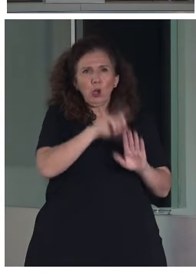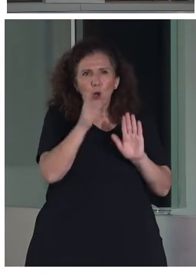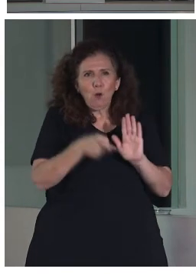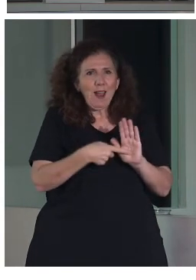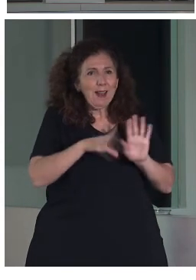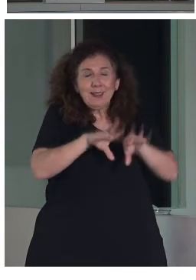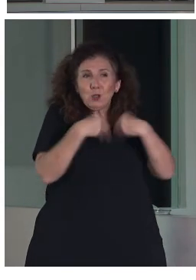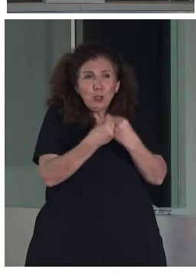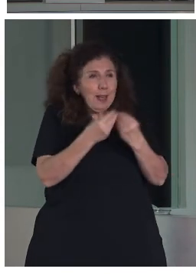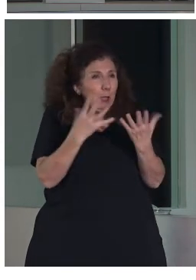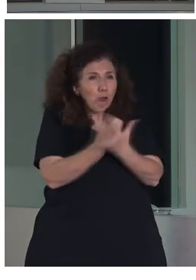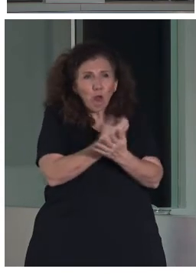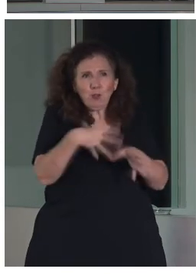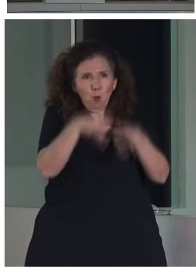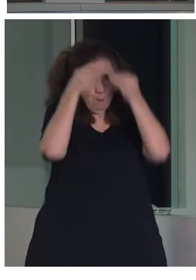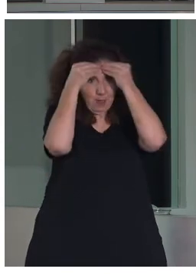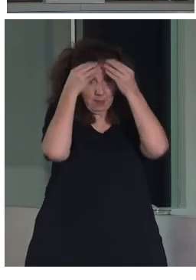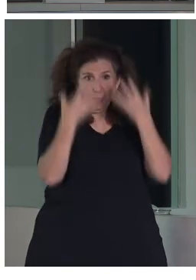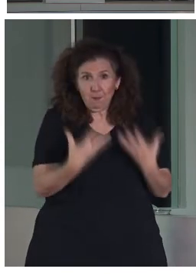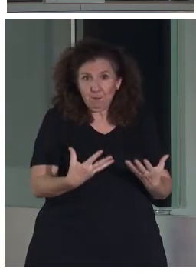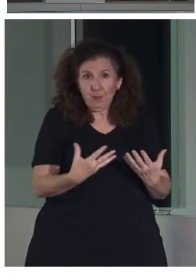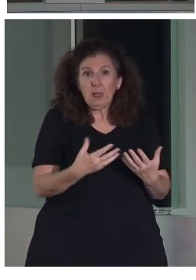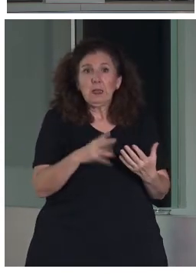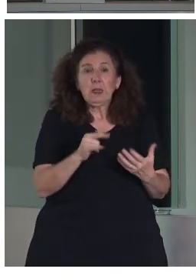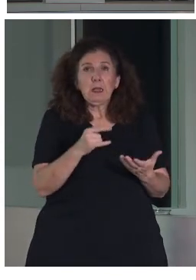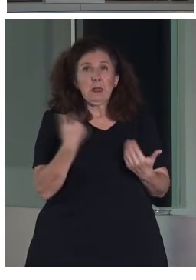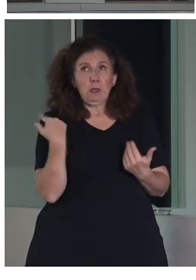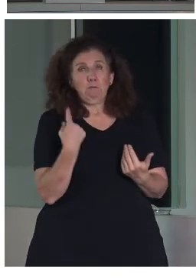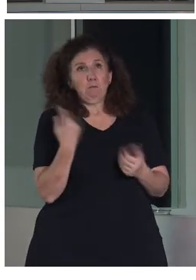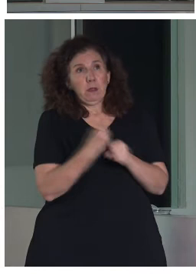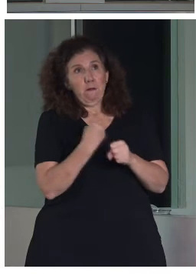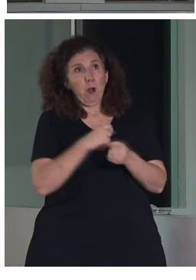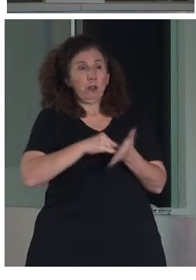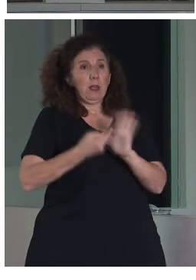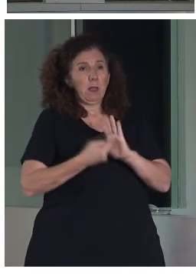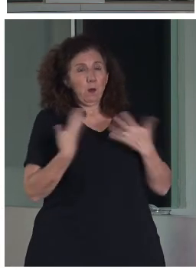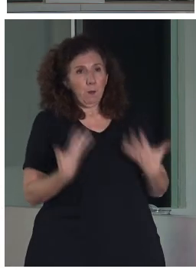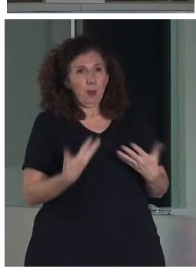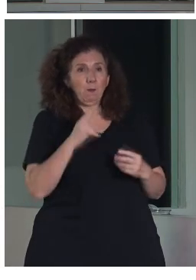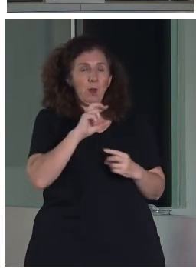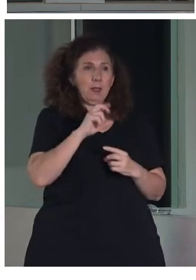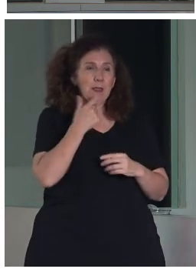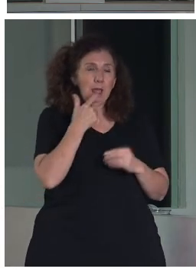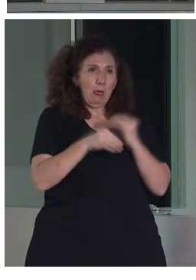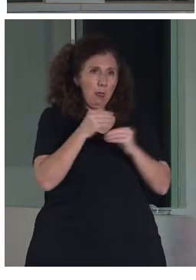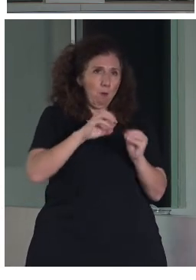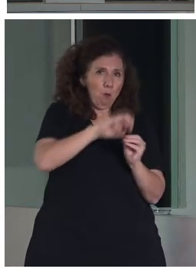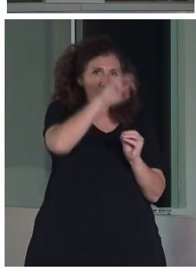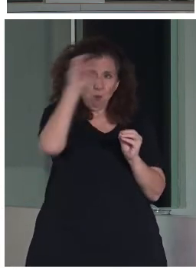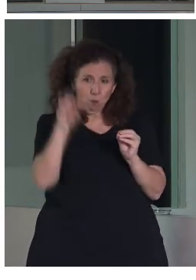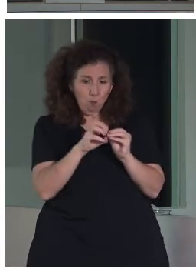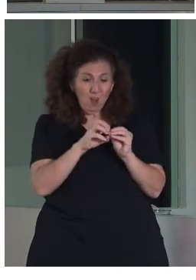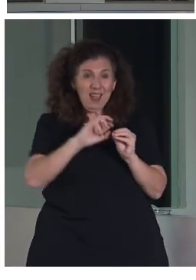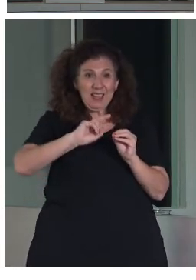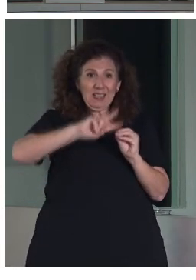Desde un punto de vista práctico, realmente, si tienes que pasar por una segunda validación completa, es que has hecho